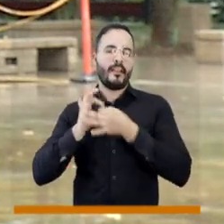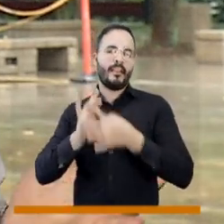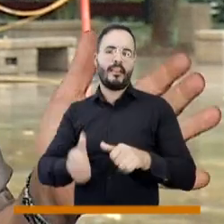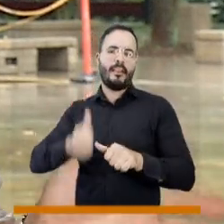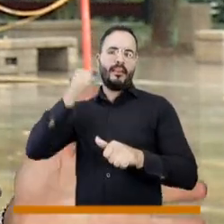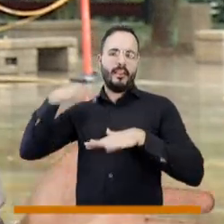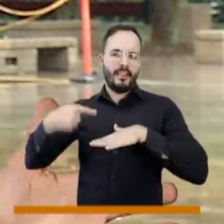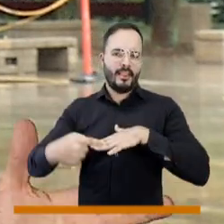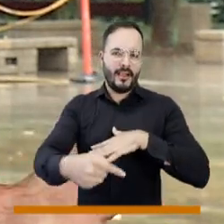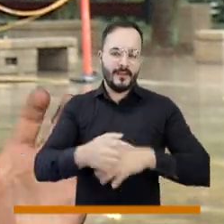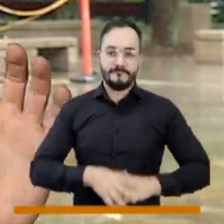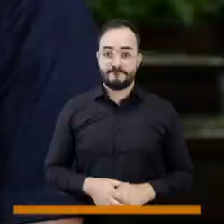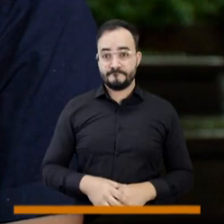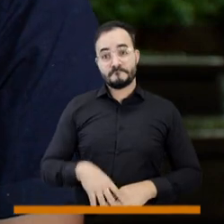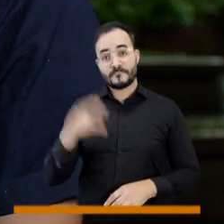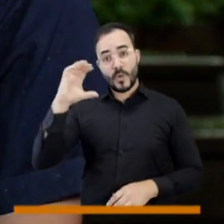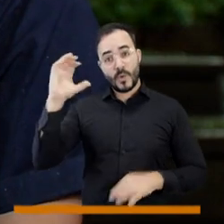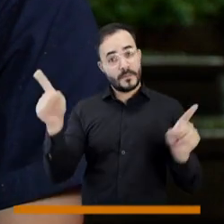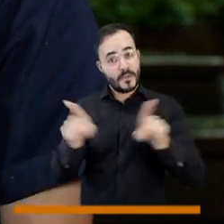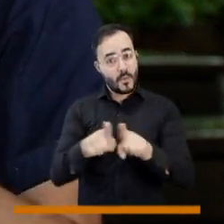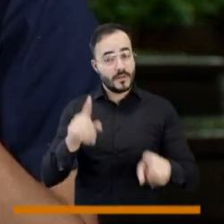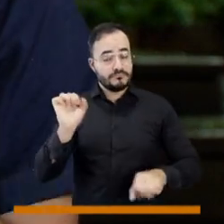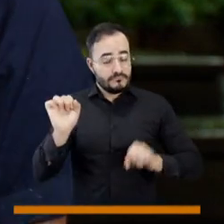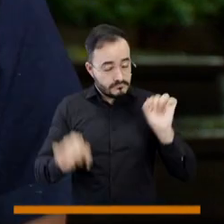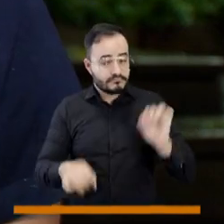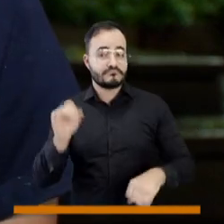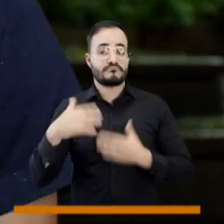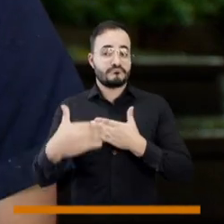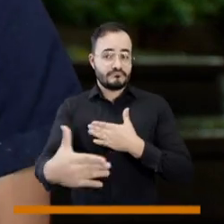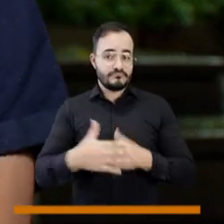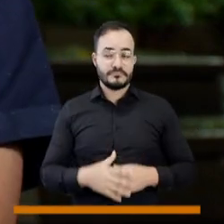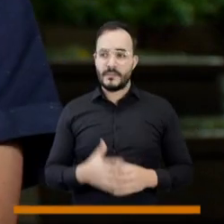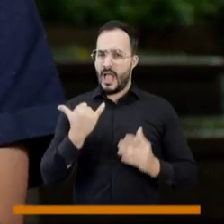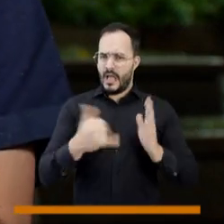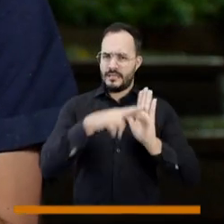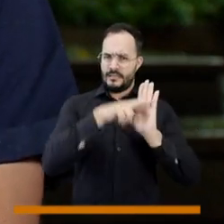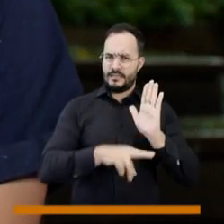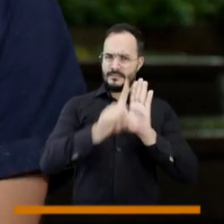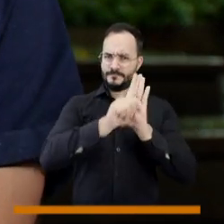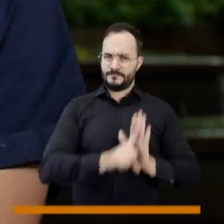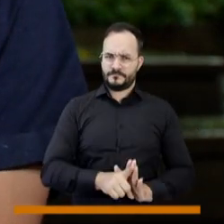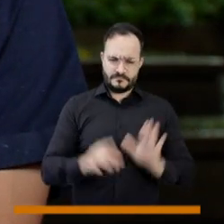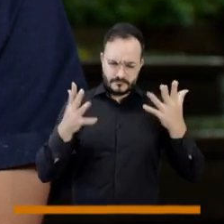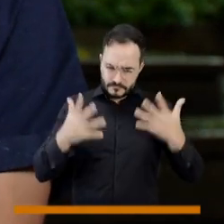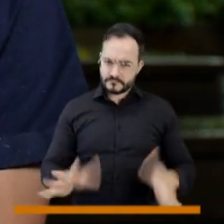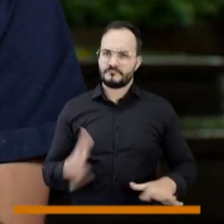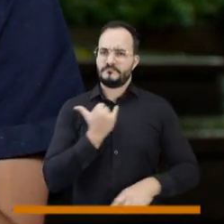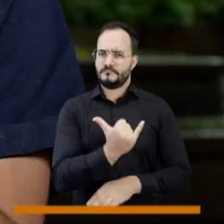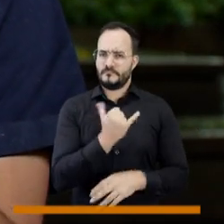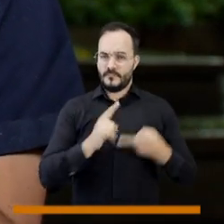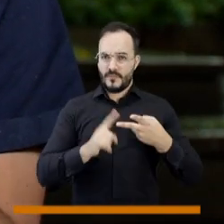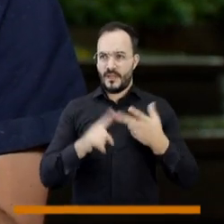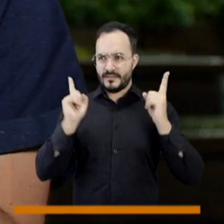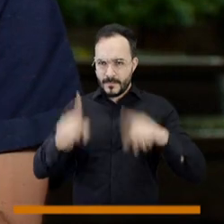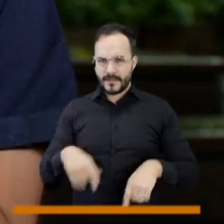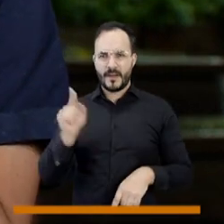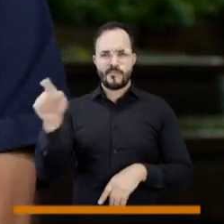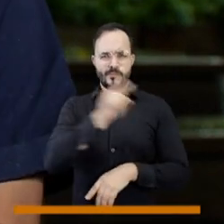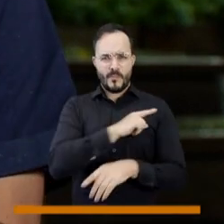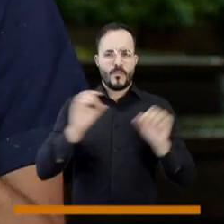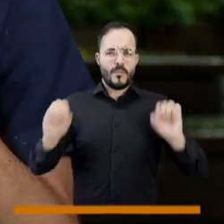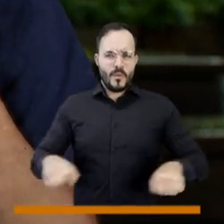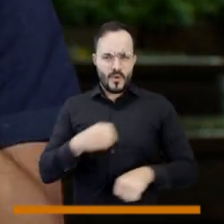rápido como el modelo tradicional. Eso ya en Colombia es completamente posible, tenemos toda la regulación necesaria para eso, tenemos